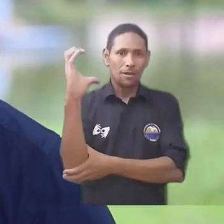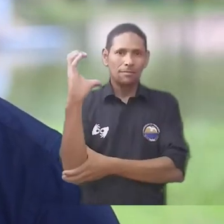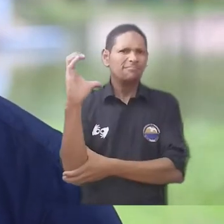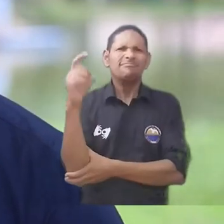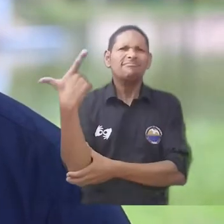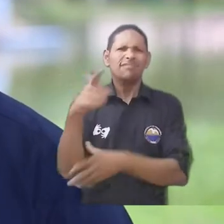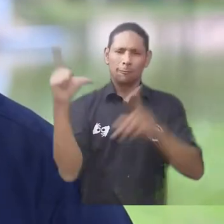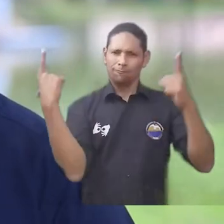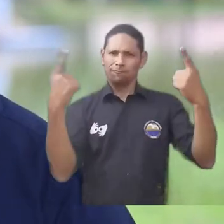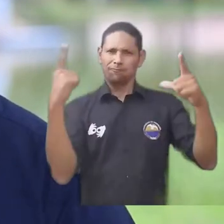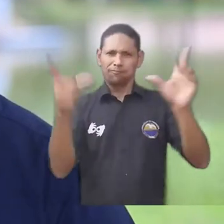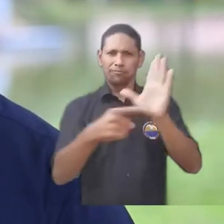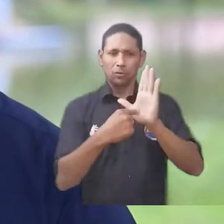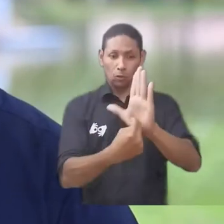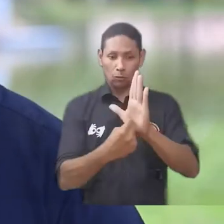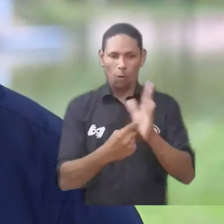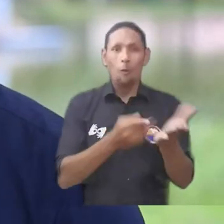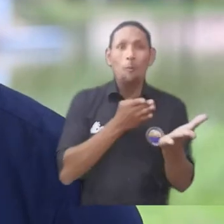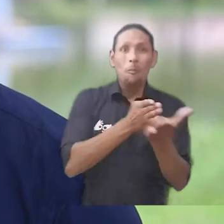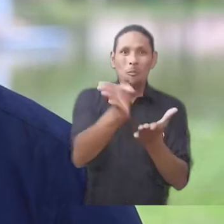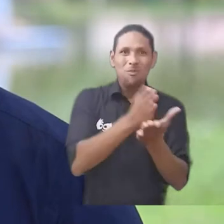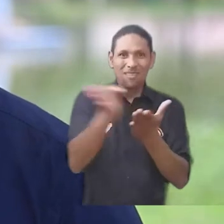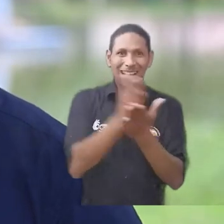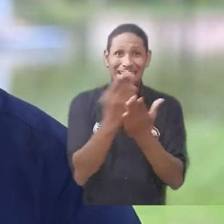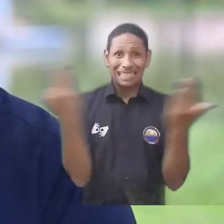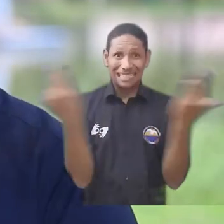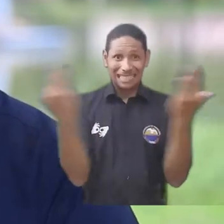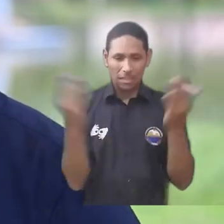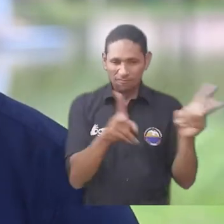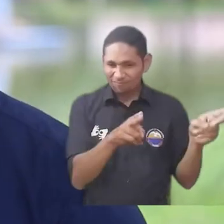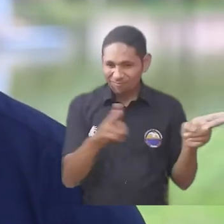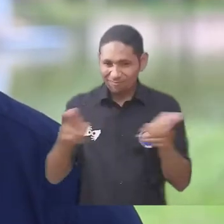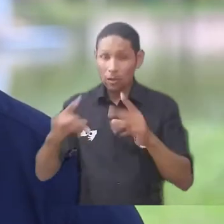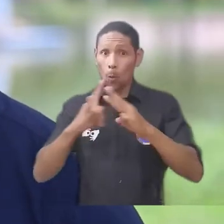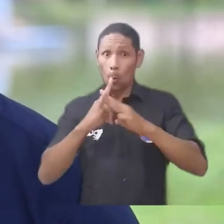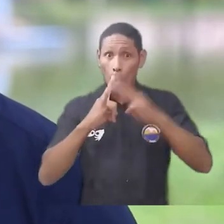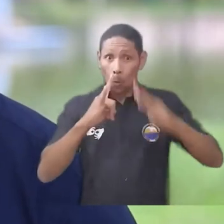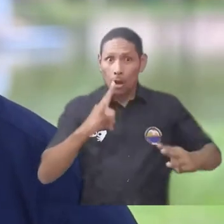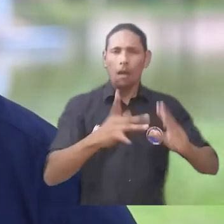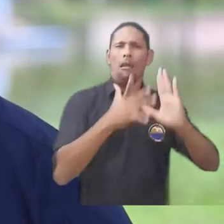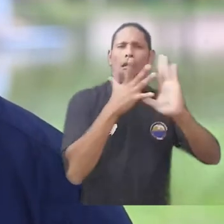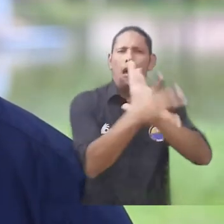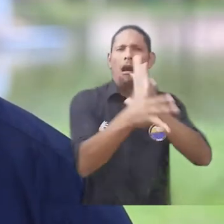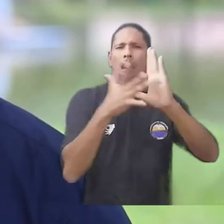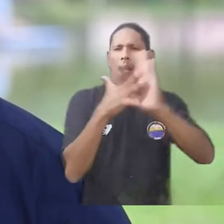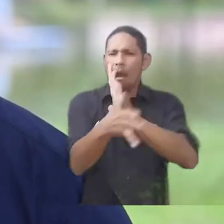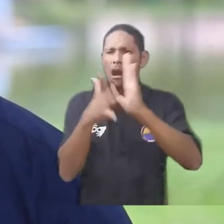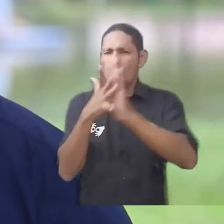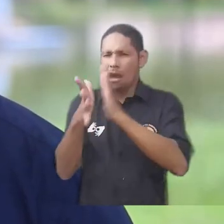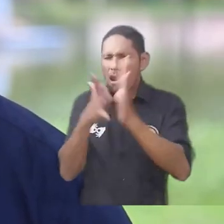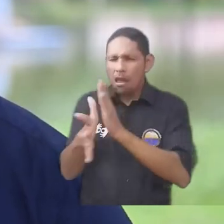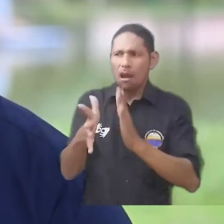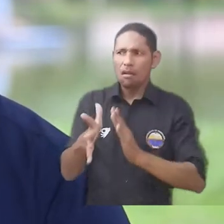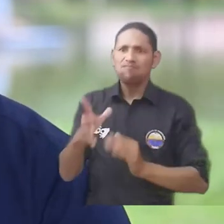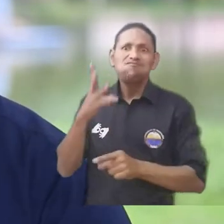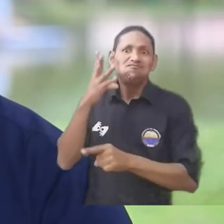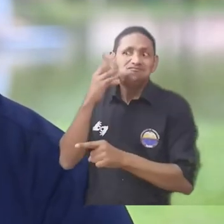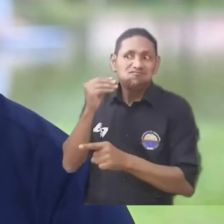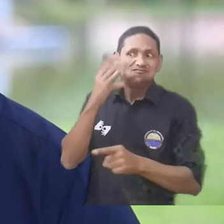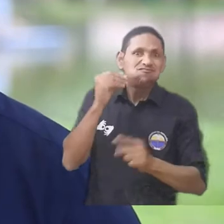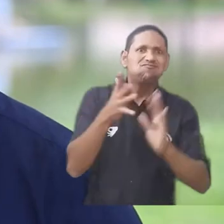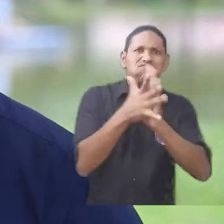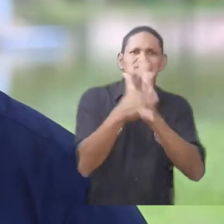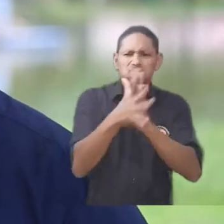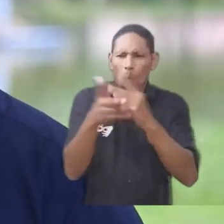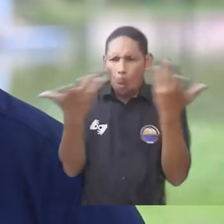y audiovisuales de la Universidad del Magdalena relata historias y experiencias de los realizadores audiovisuales de la institución. Conozcamos